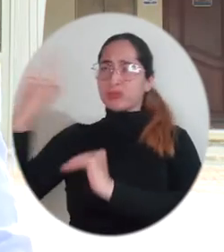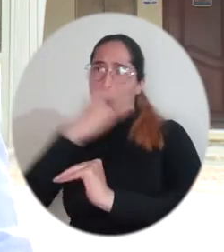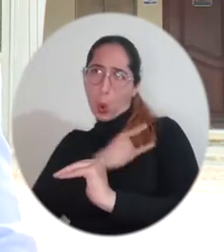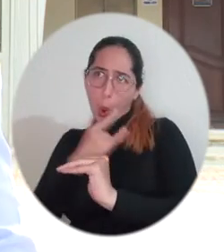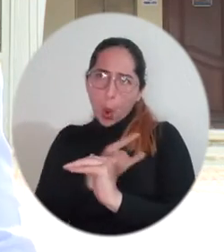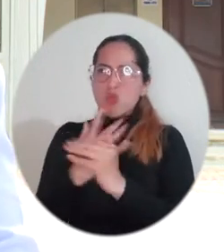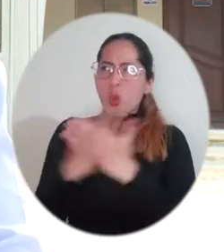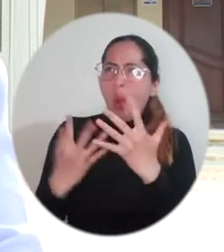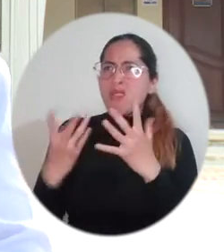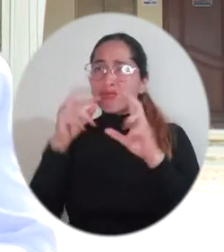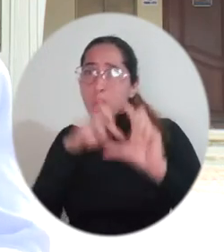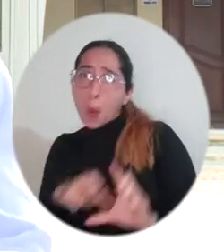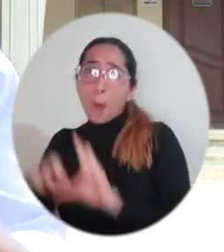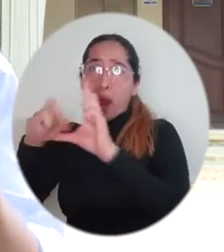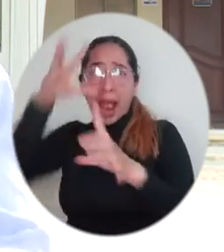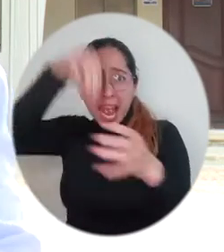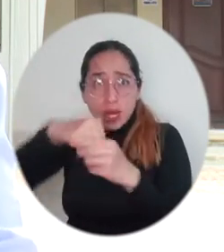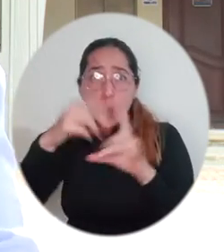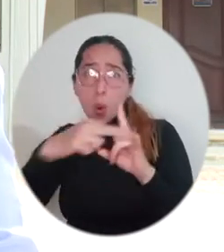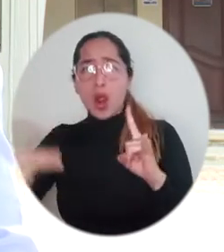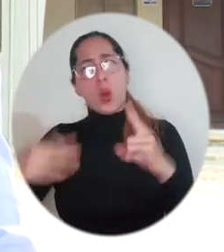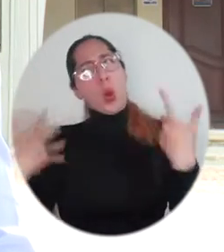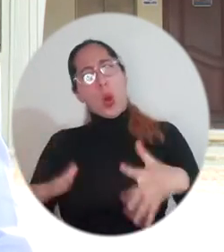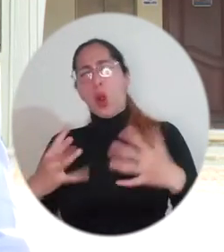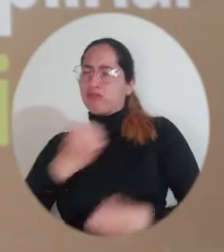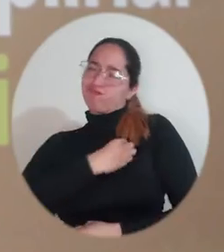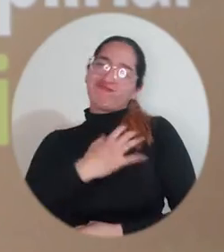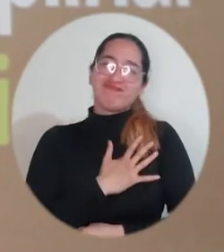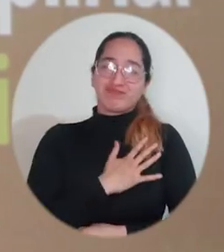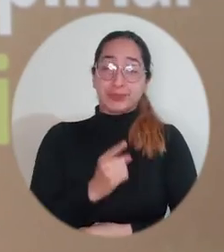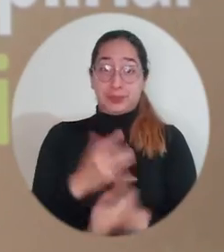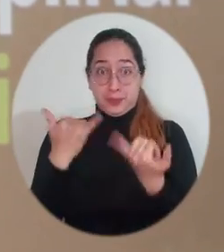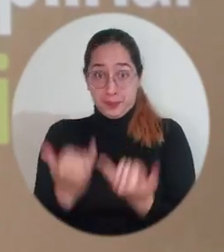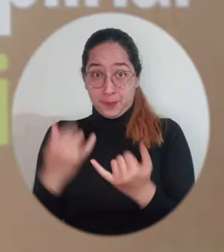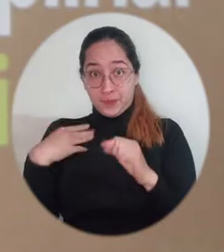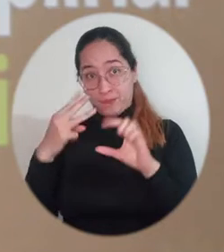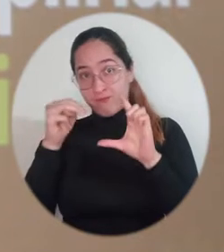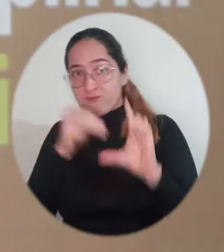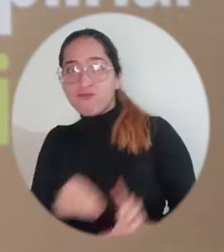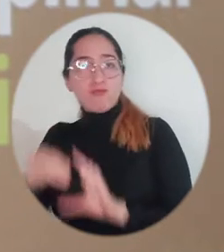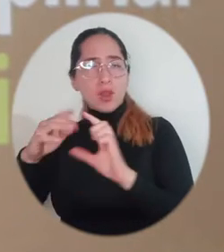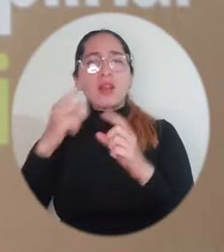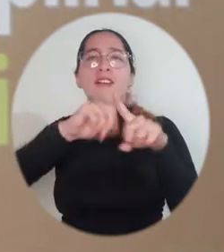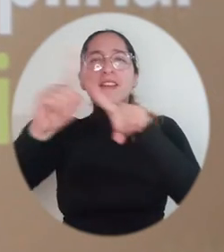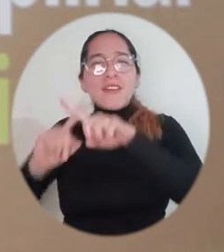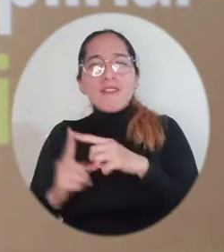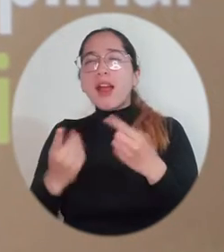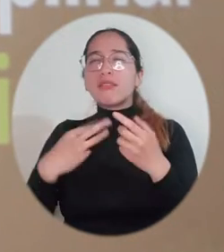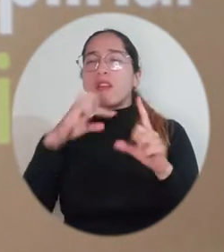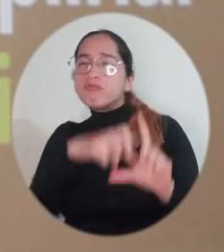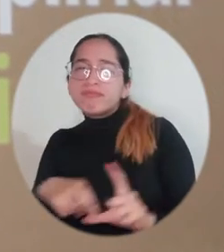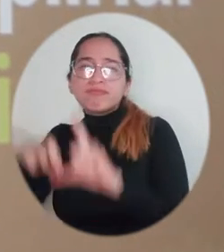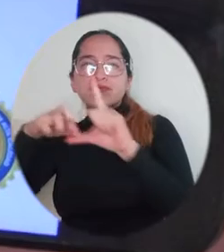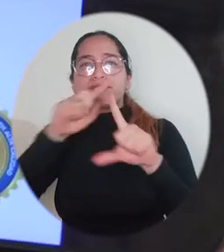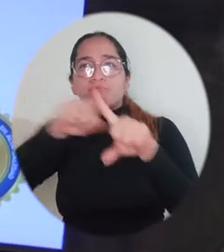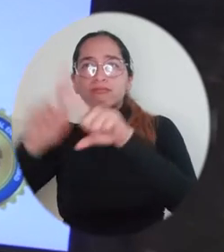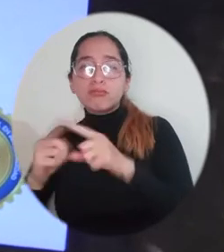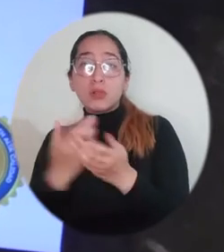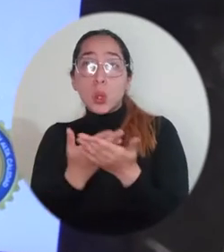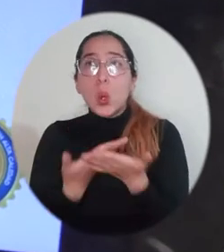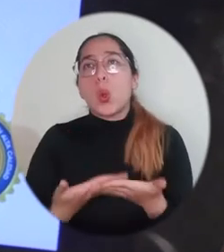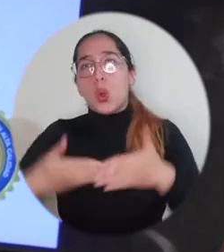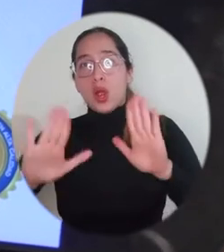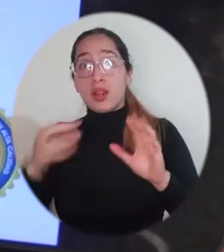desarrollar nuestros estudios de posgrado y nuestra misma alma mater. La alma mater cuenta con siete nuevos programas de formación postgradual,